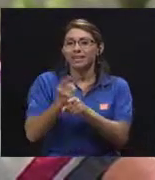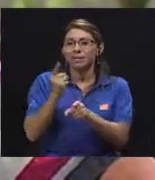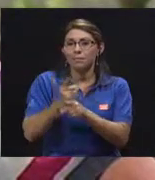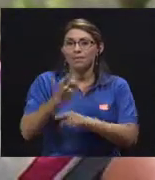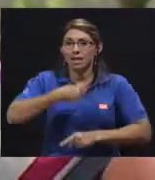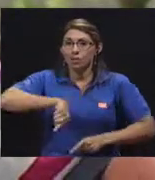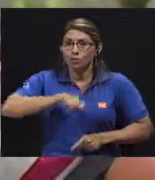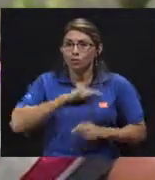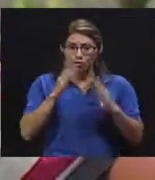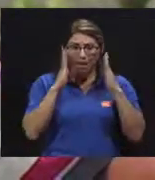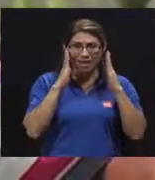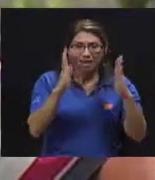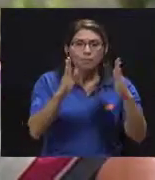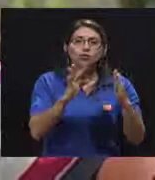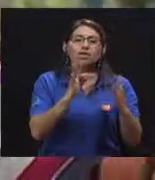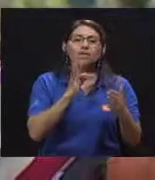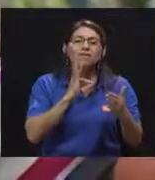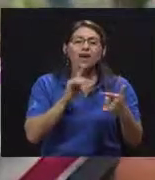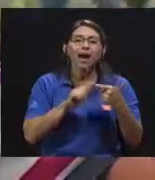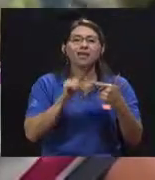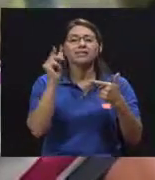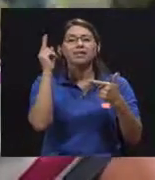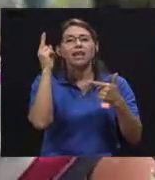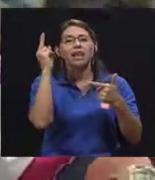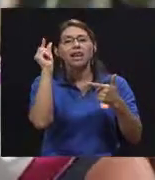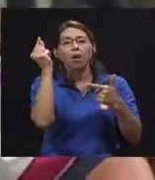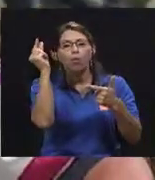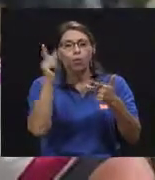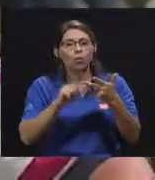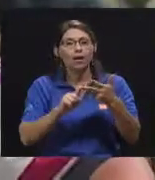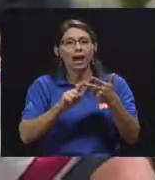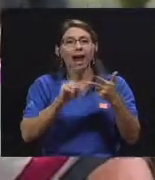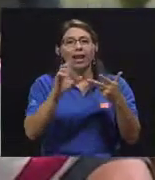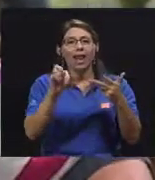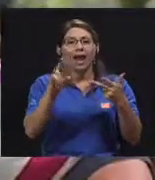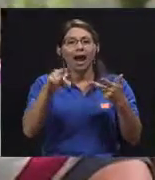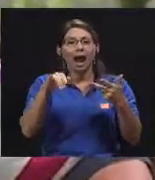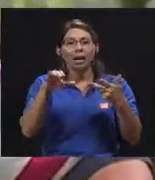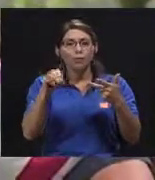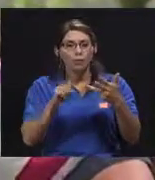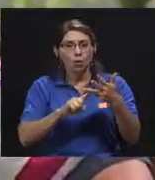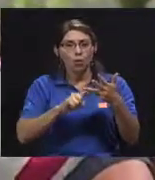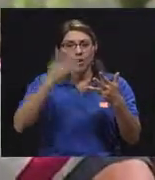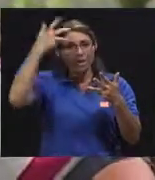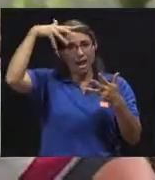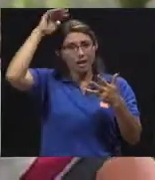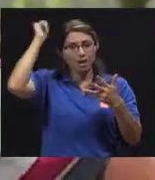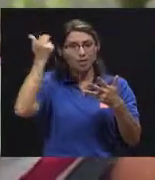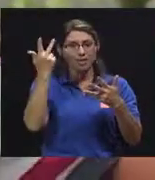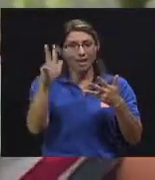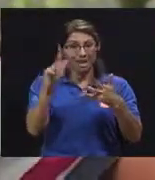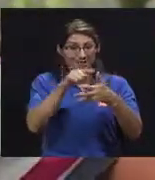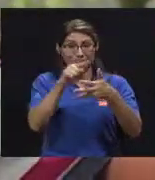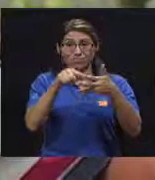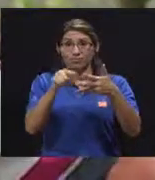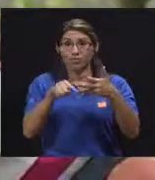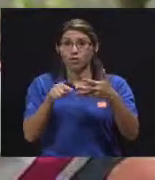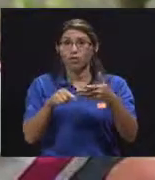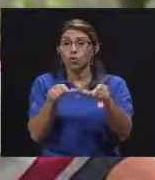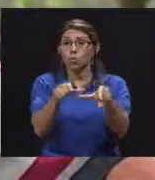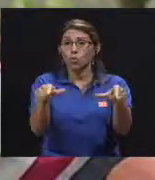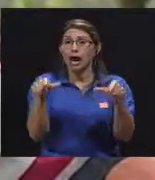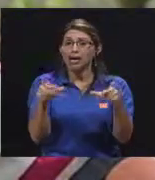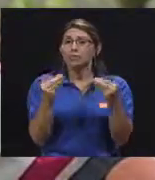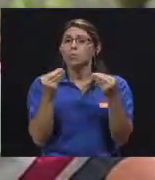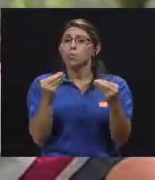comprendemos León 13, Tibás, La Uruca y La Carpio, a pesar de que son zonas muy conflictivas, en 10, 15